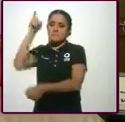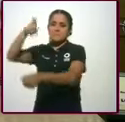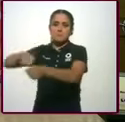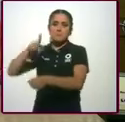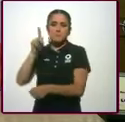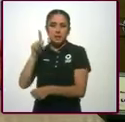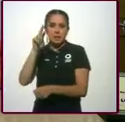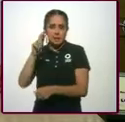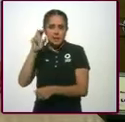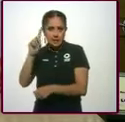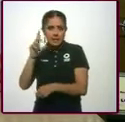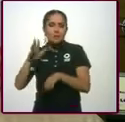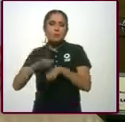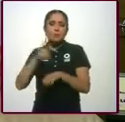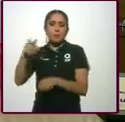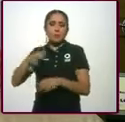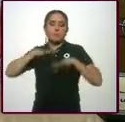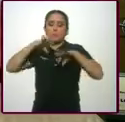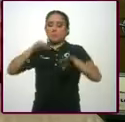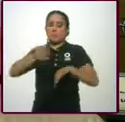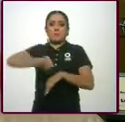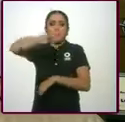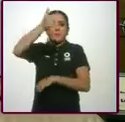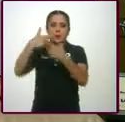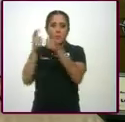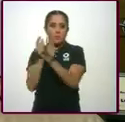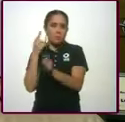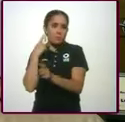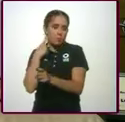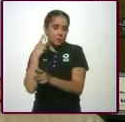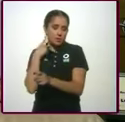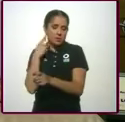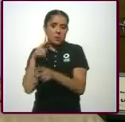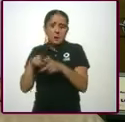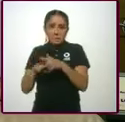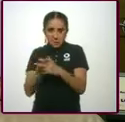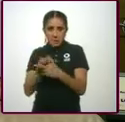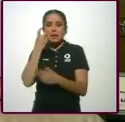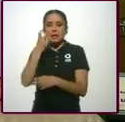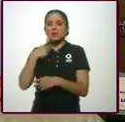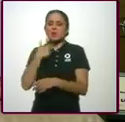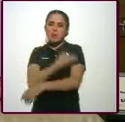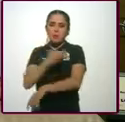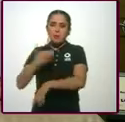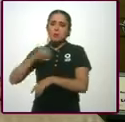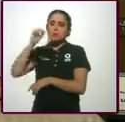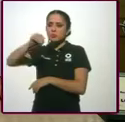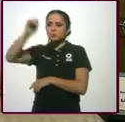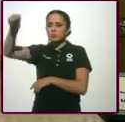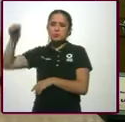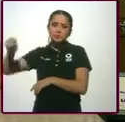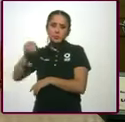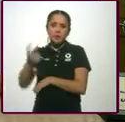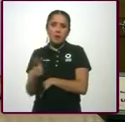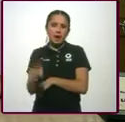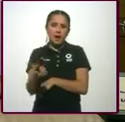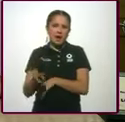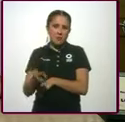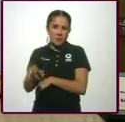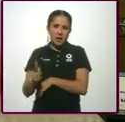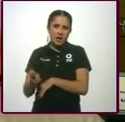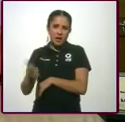porque estaba recién constituido. Y lo acompañamos en su gira política por el estado de Guanajuato cuando pretendió